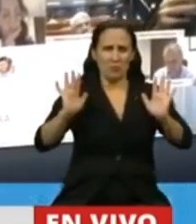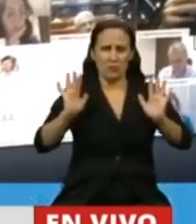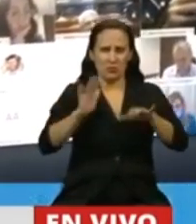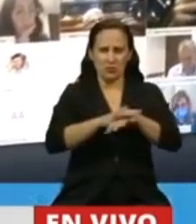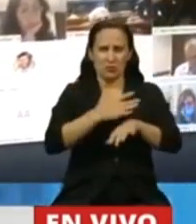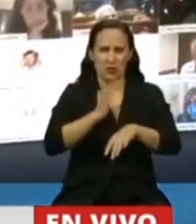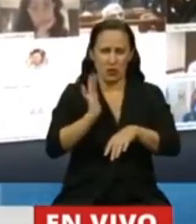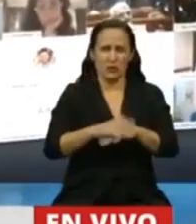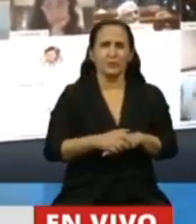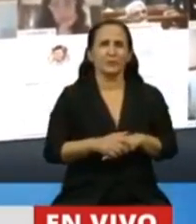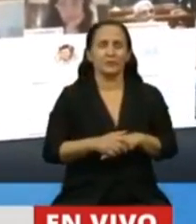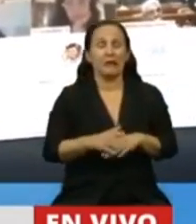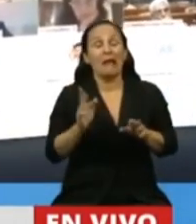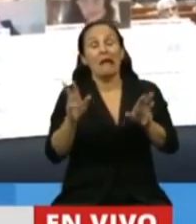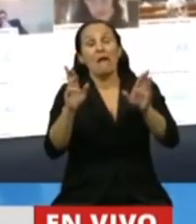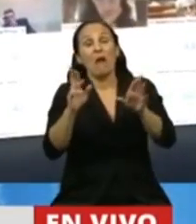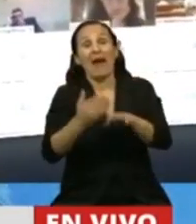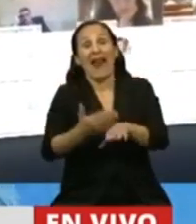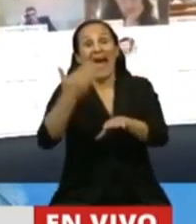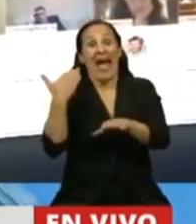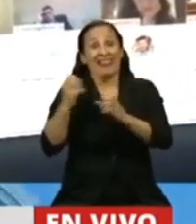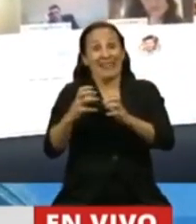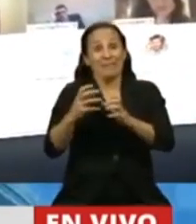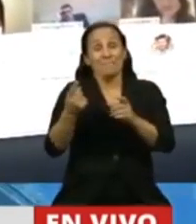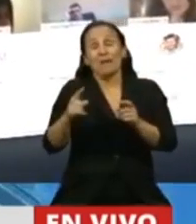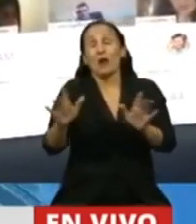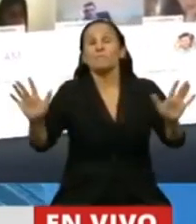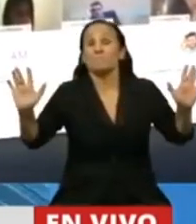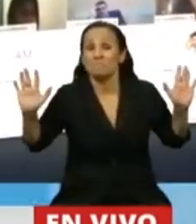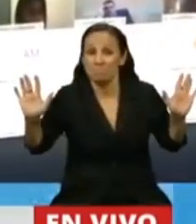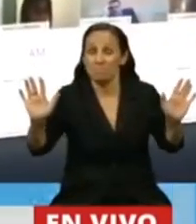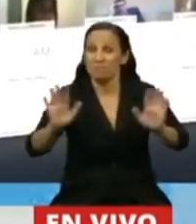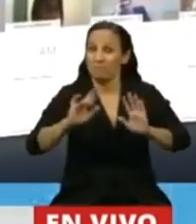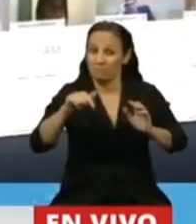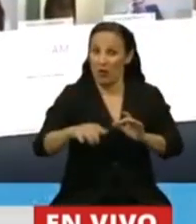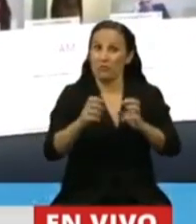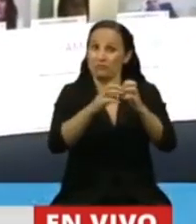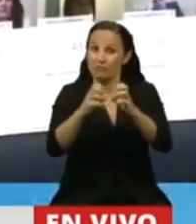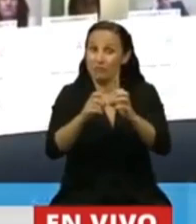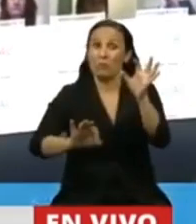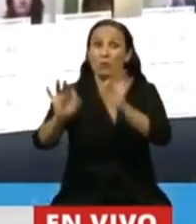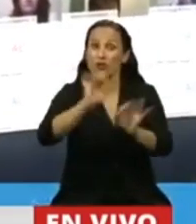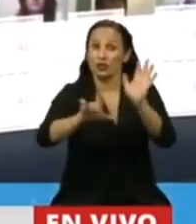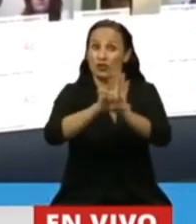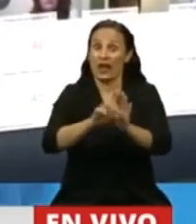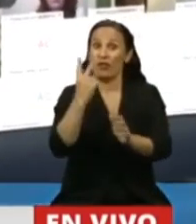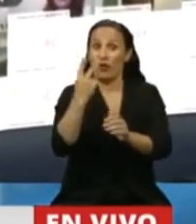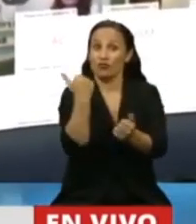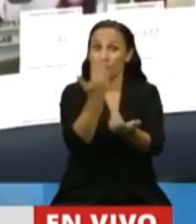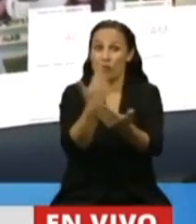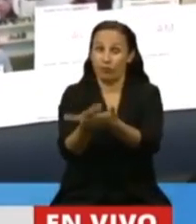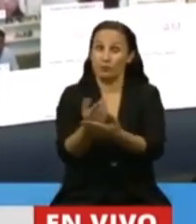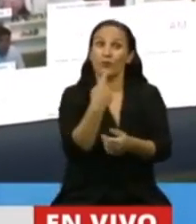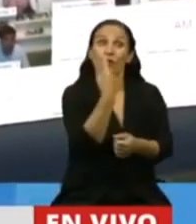Mejor hubiese sido antes, pero aquí estamos. Estamos tratando dos proyectos de leyes. Además de haber probado